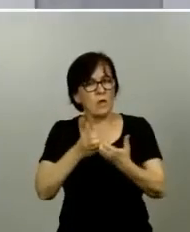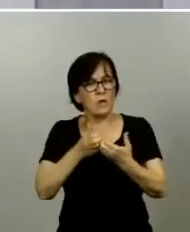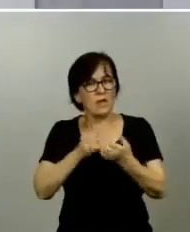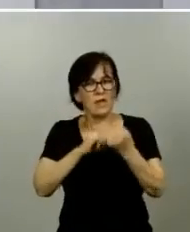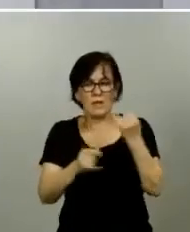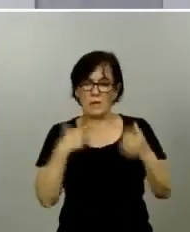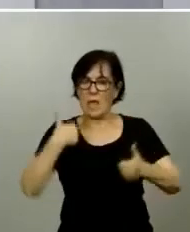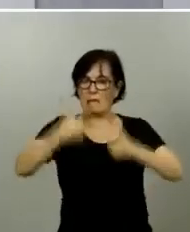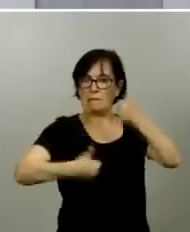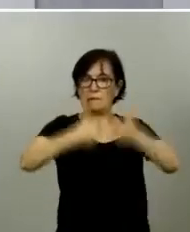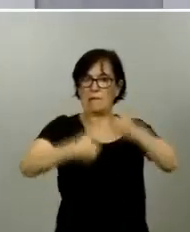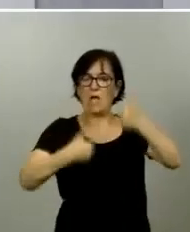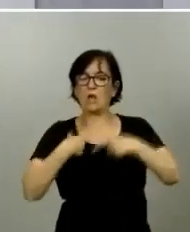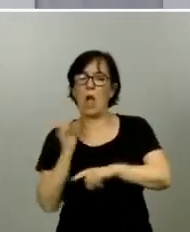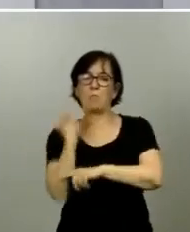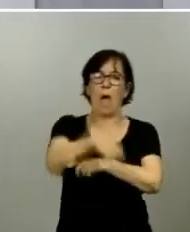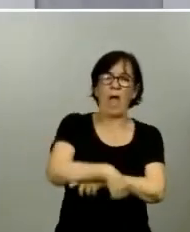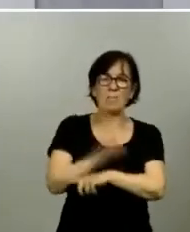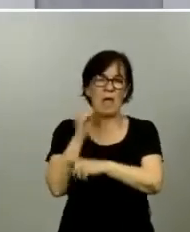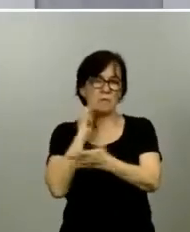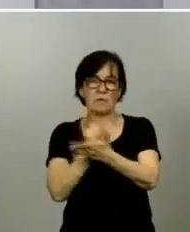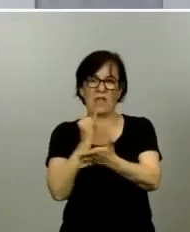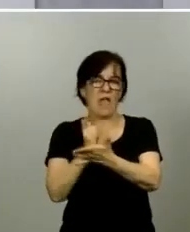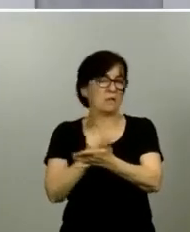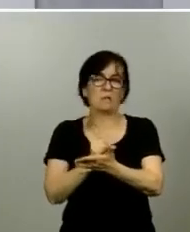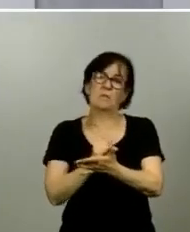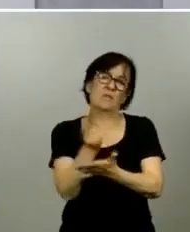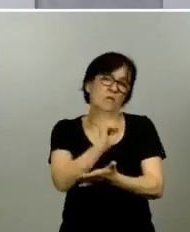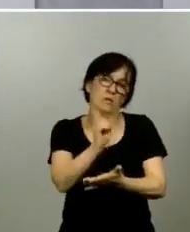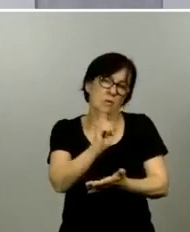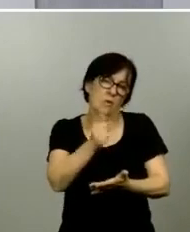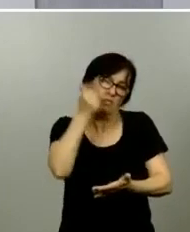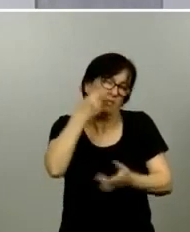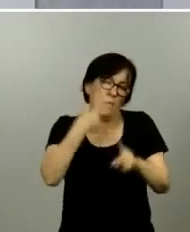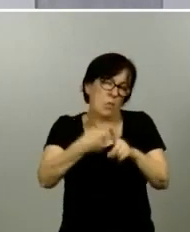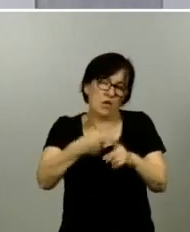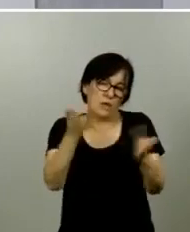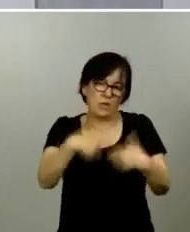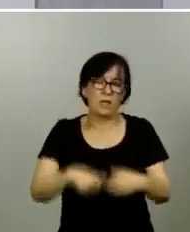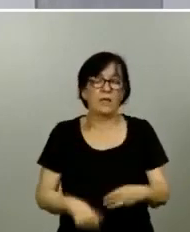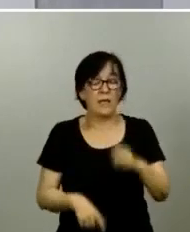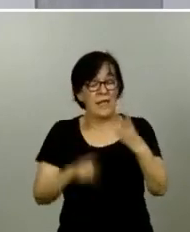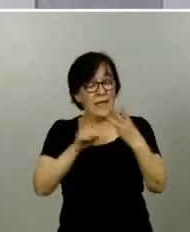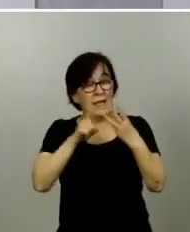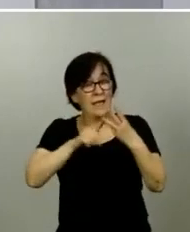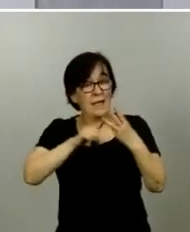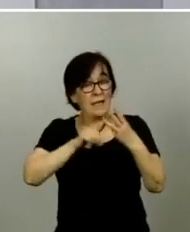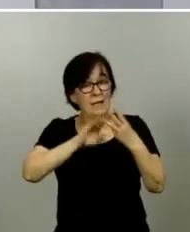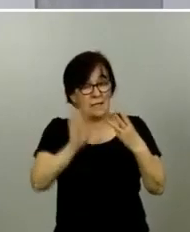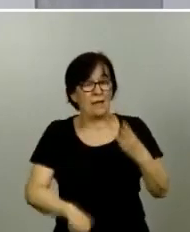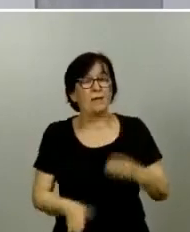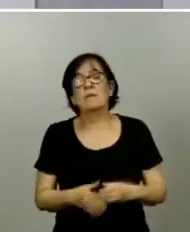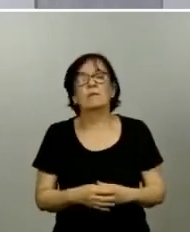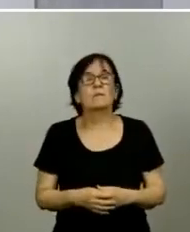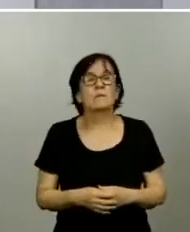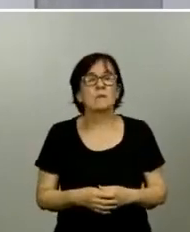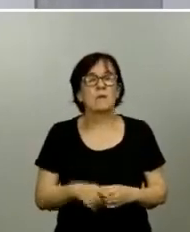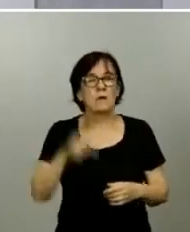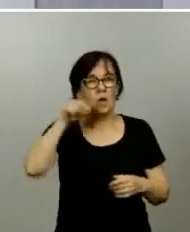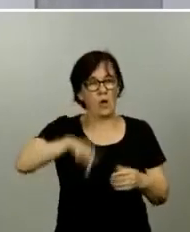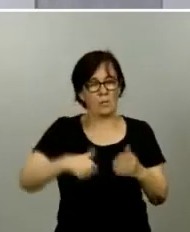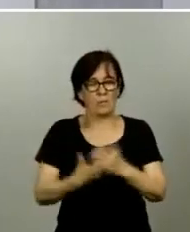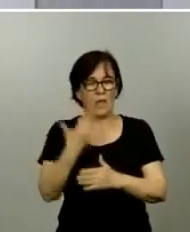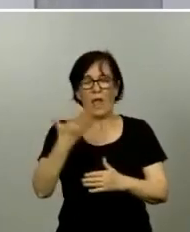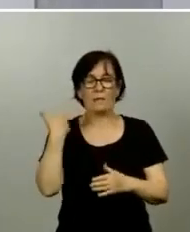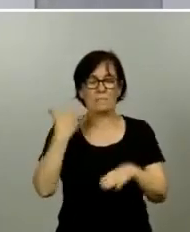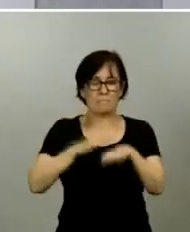porque yo he hecho más test que no nos llevará a nada de positivo y en tercer y último lugar esta mañana no ayer perdón